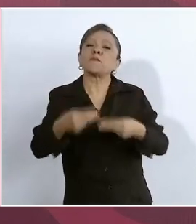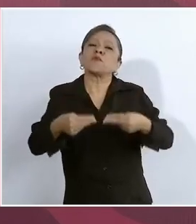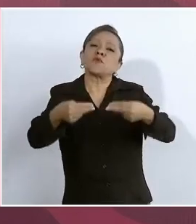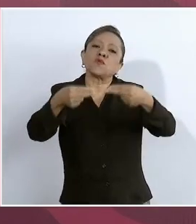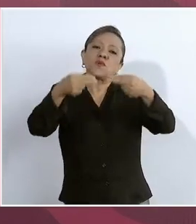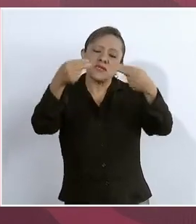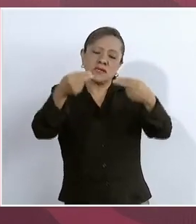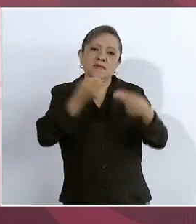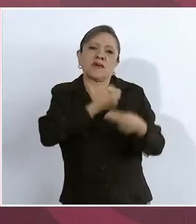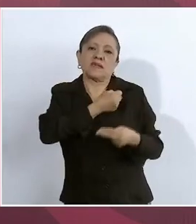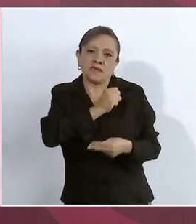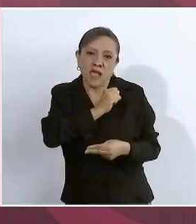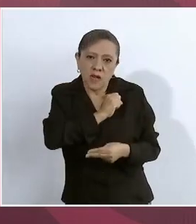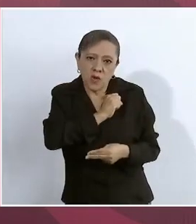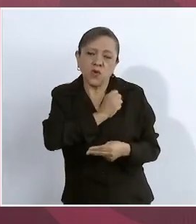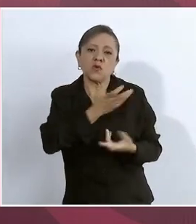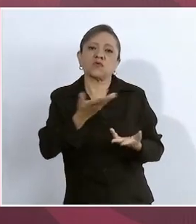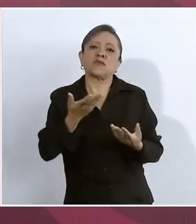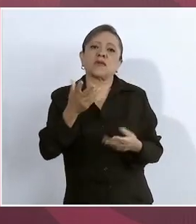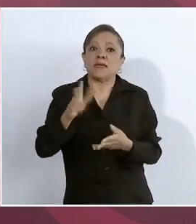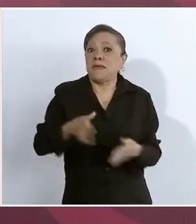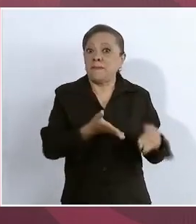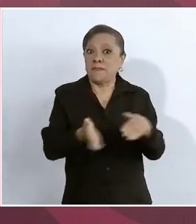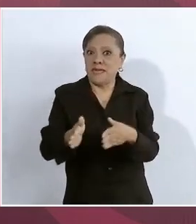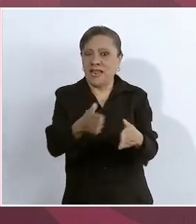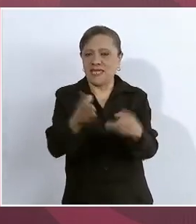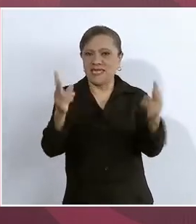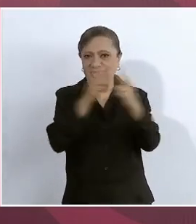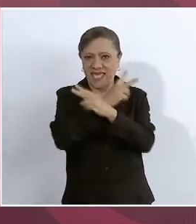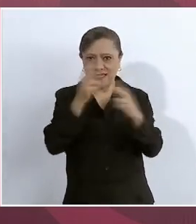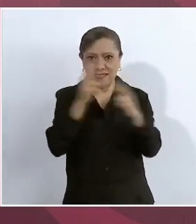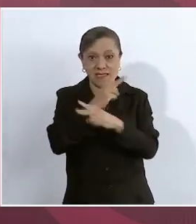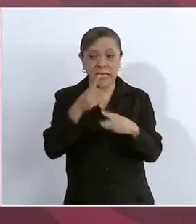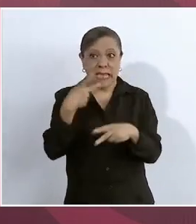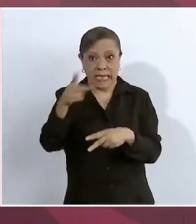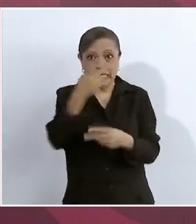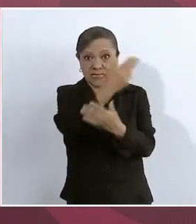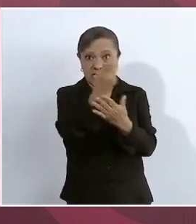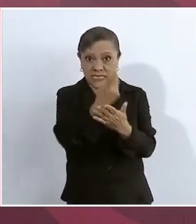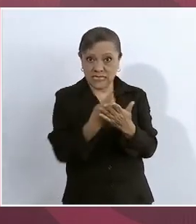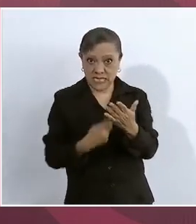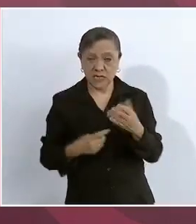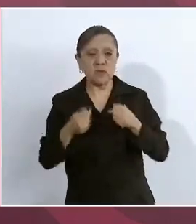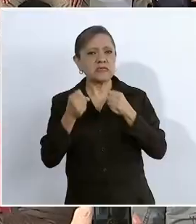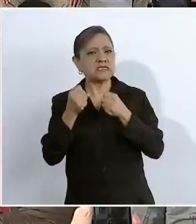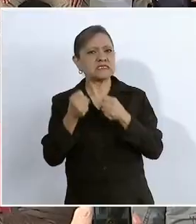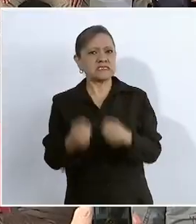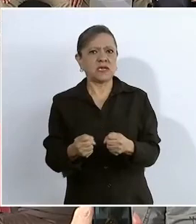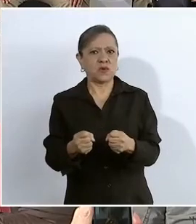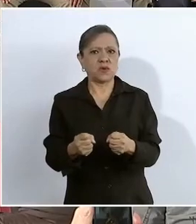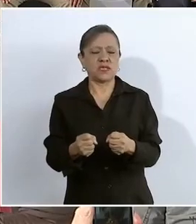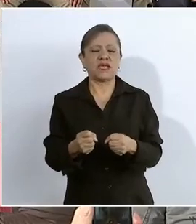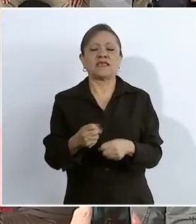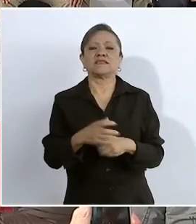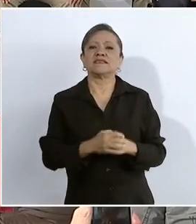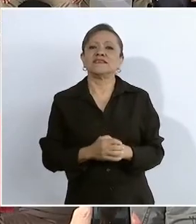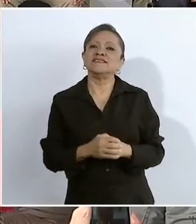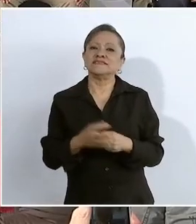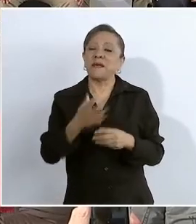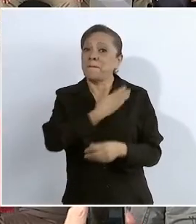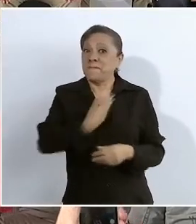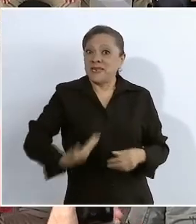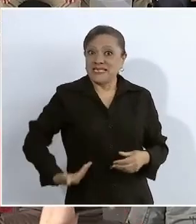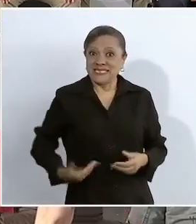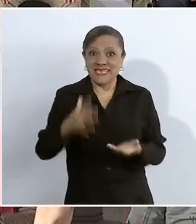vialidad. Su diseño da prioridad a la seguridad vial. Señor presidente, le agradecemos el interés